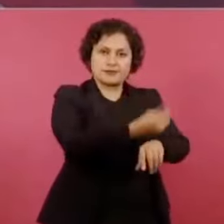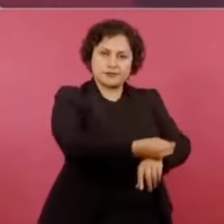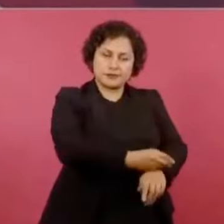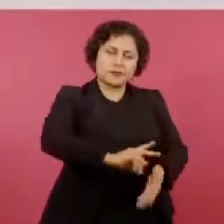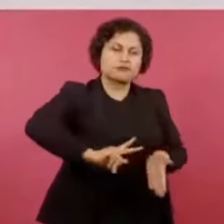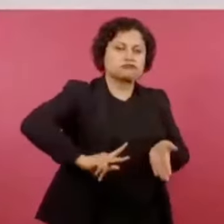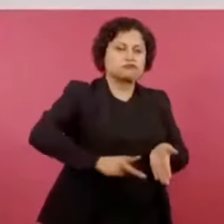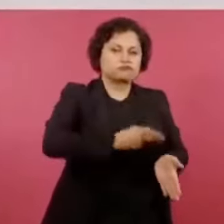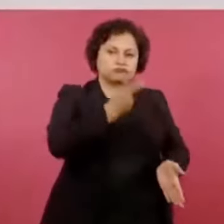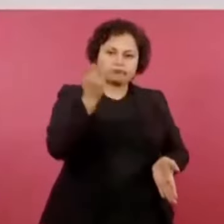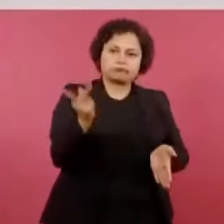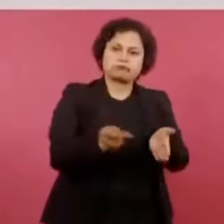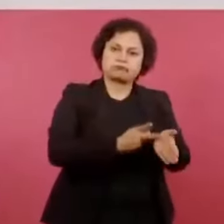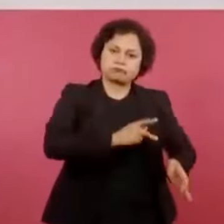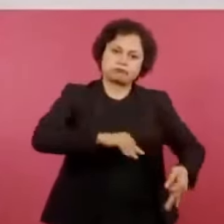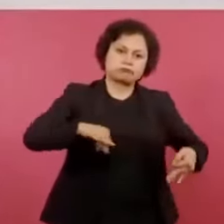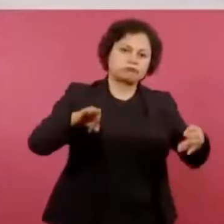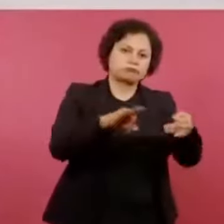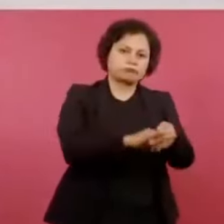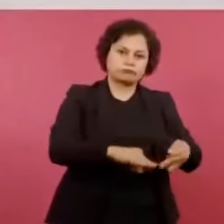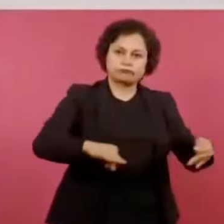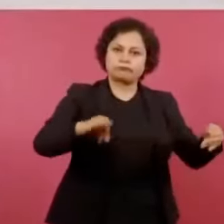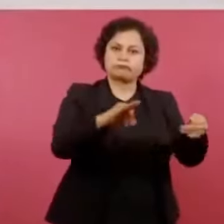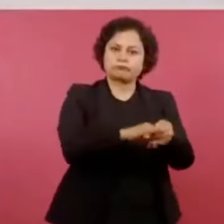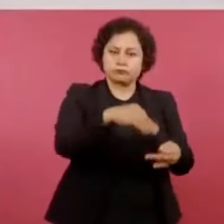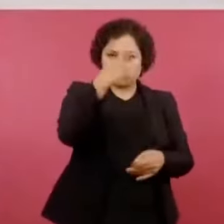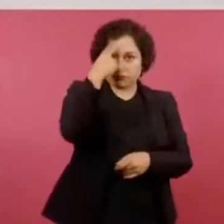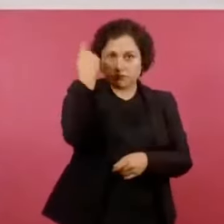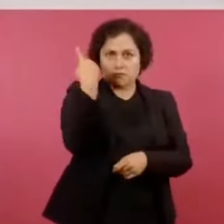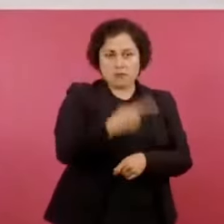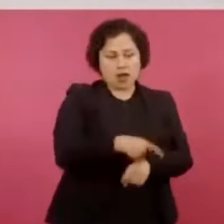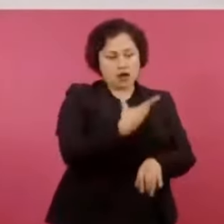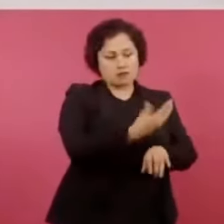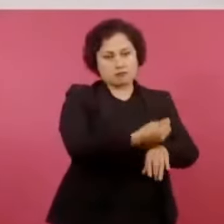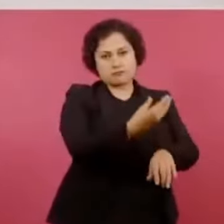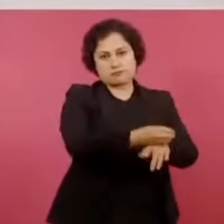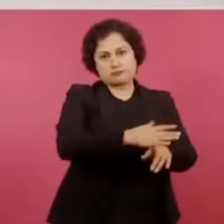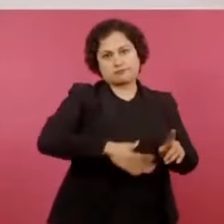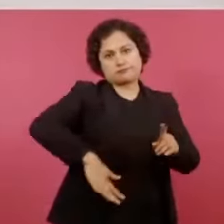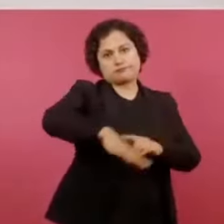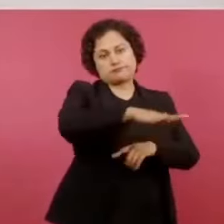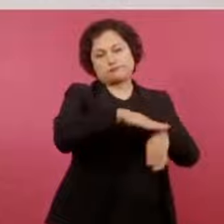y dándole mantenimiento al aeropuerto.